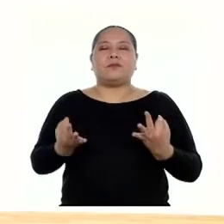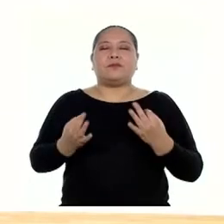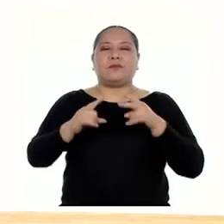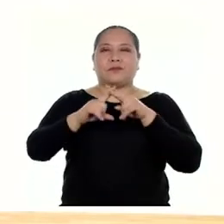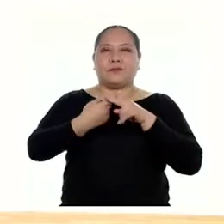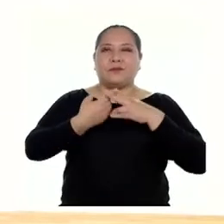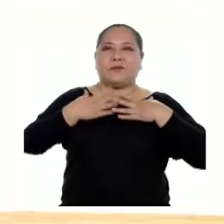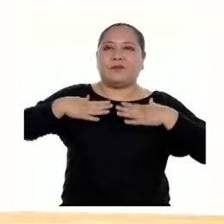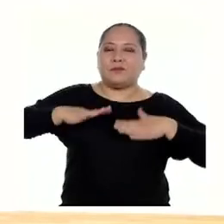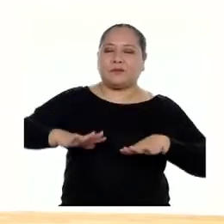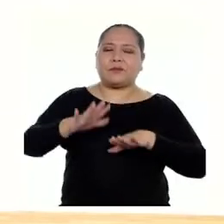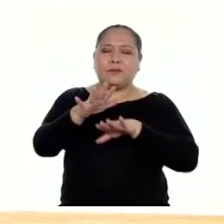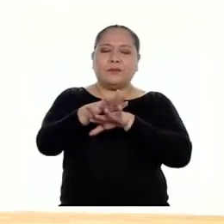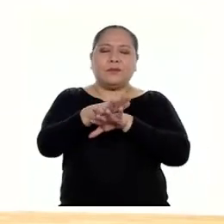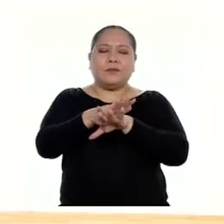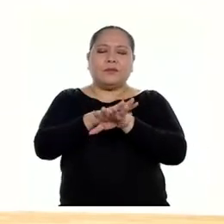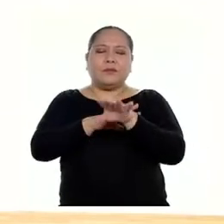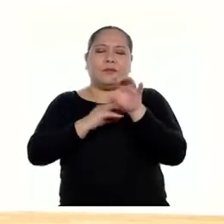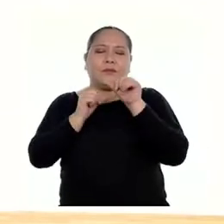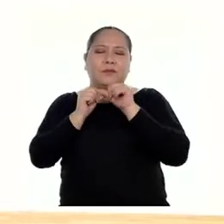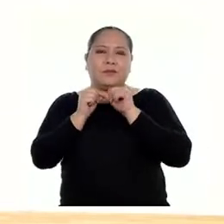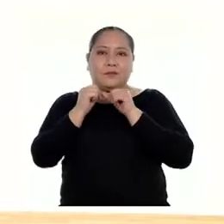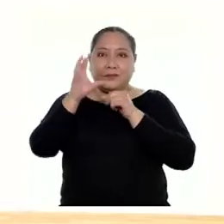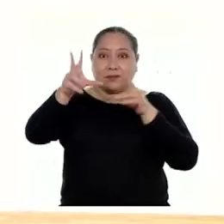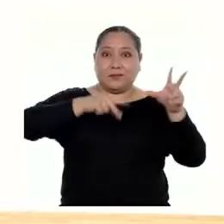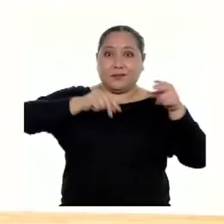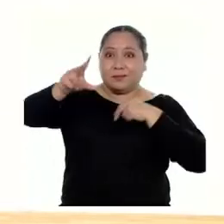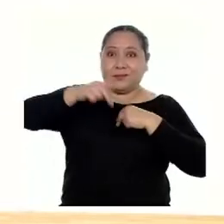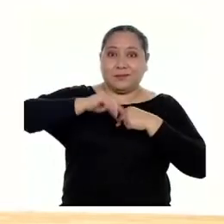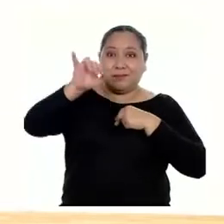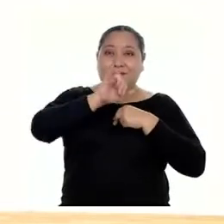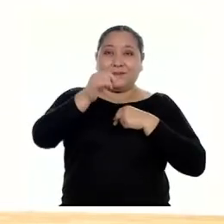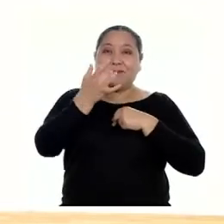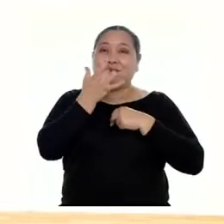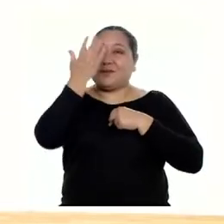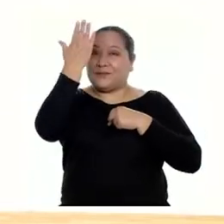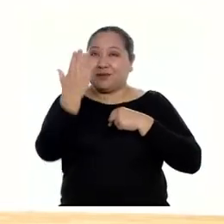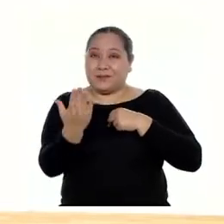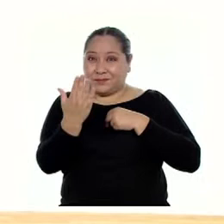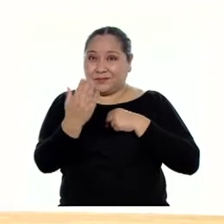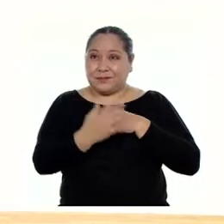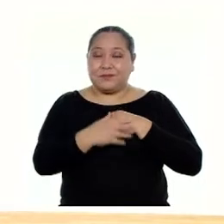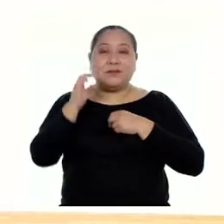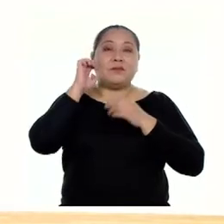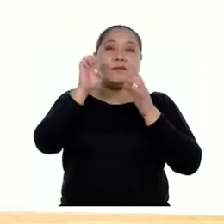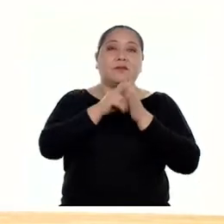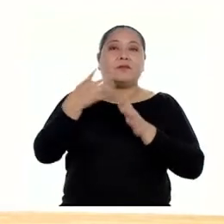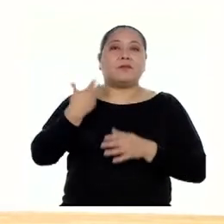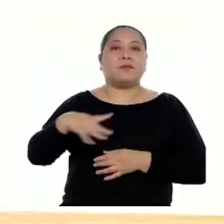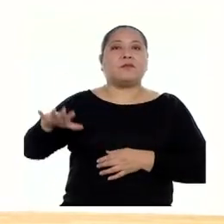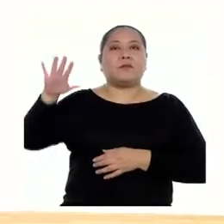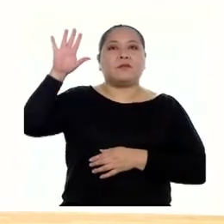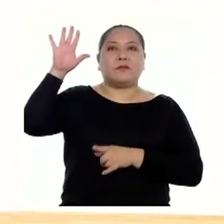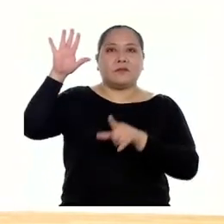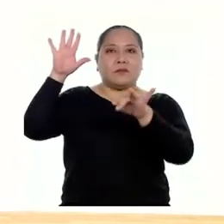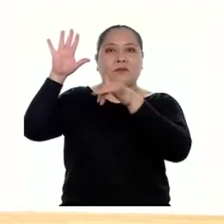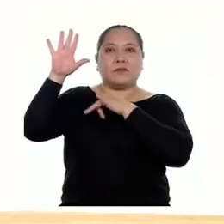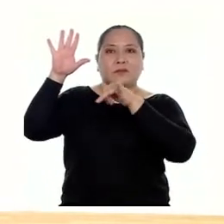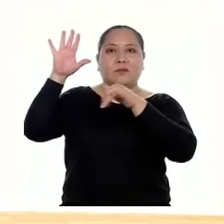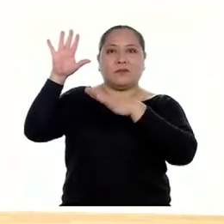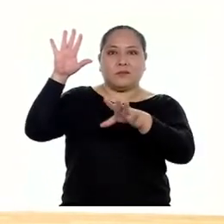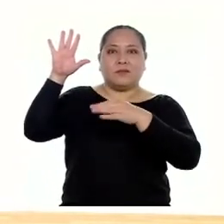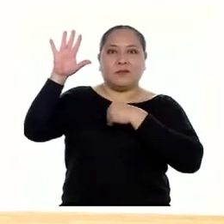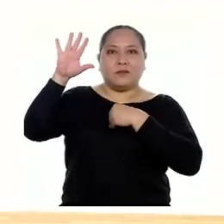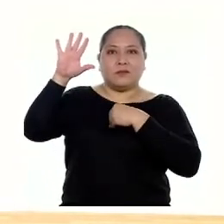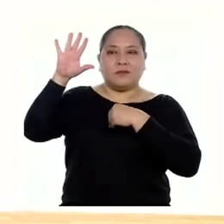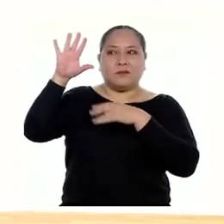moviendo el cuerpo de manera lenta, siguiendo cada movimiento que yo haga como en un espejo. Por ejemplo, si yo levanto el brazo derecho, tú también lo haces y